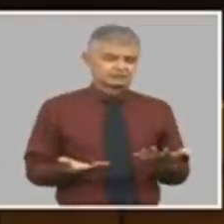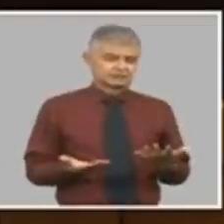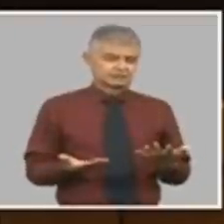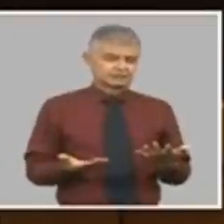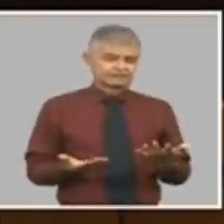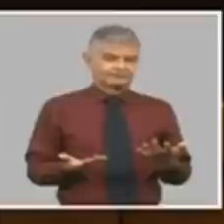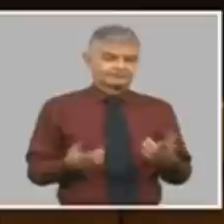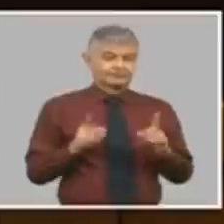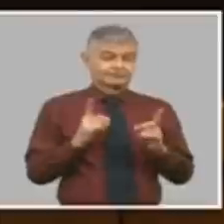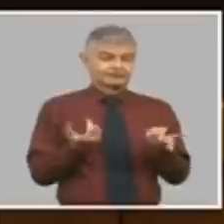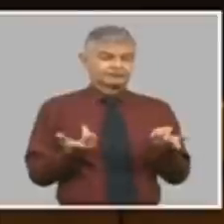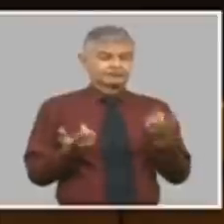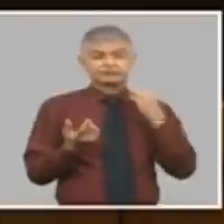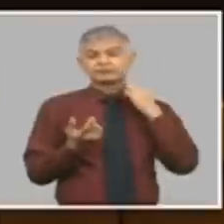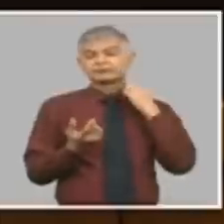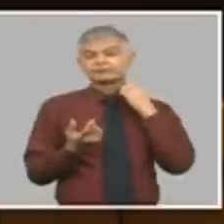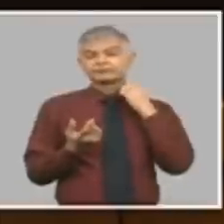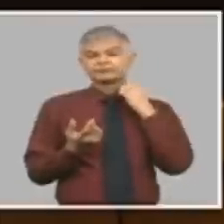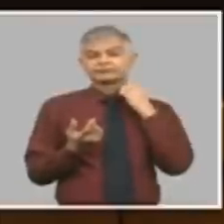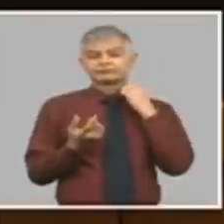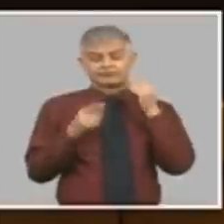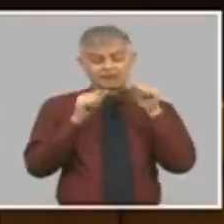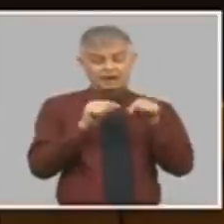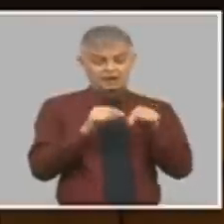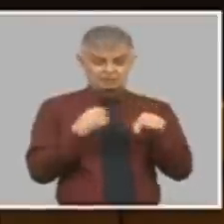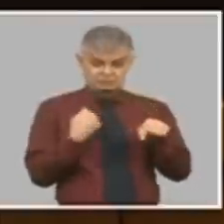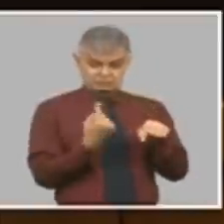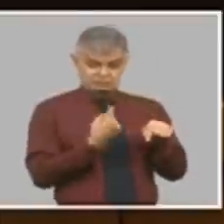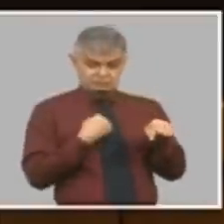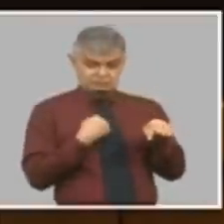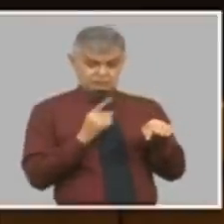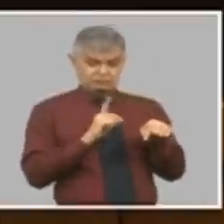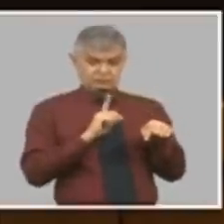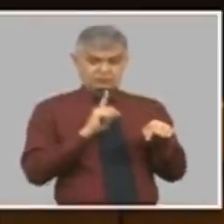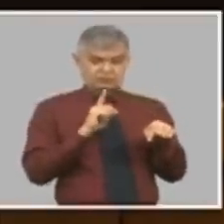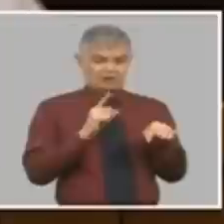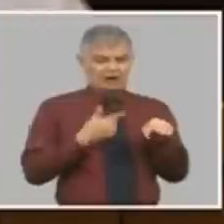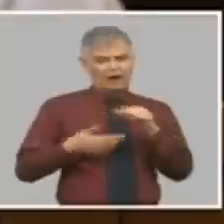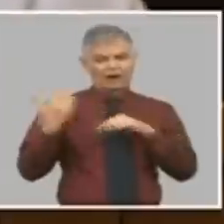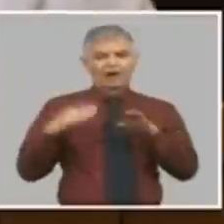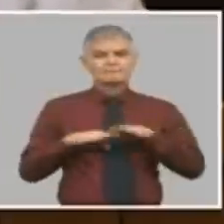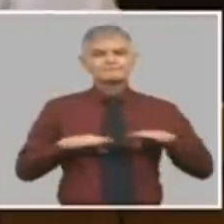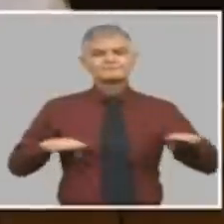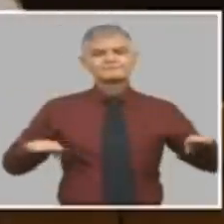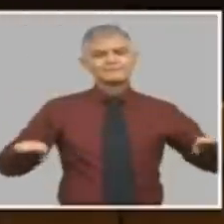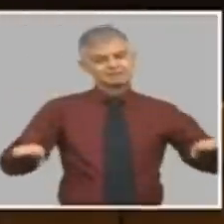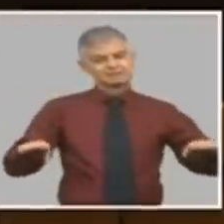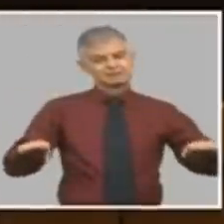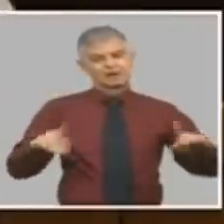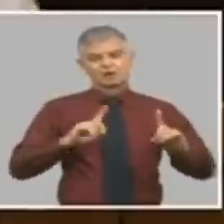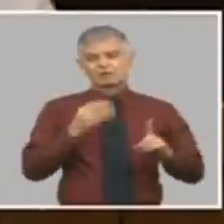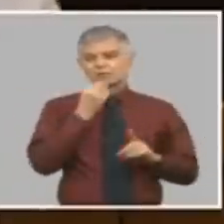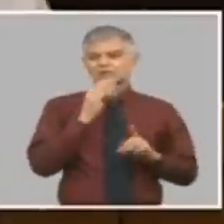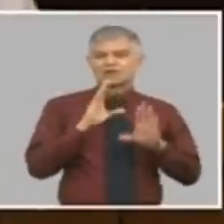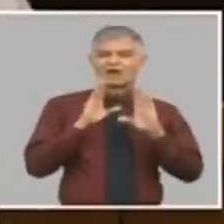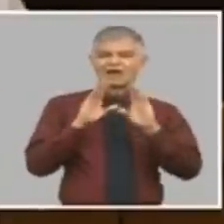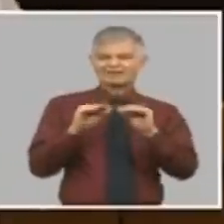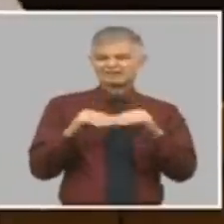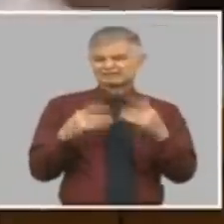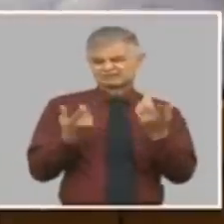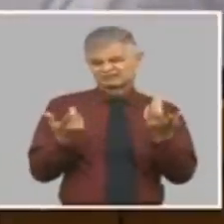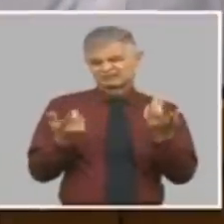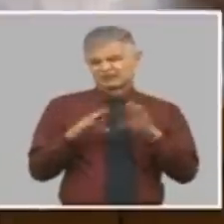que es el tema que de eso no hablamos mucho en la mesa redonda y aquí si voy a tratar de